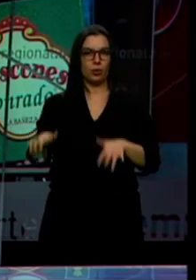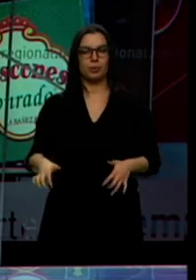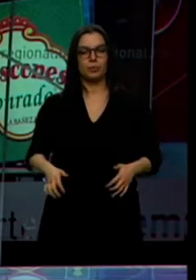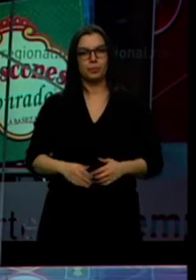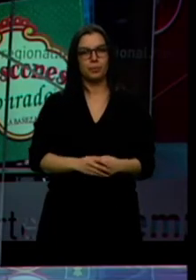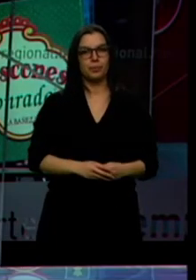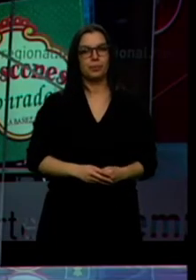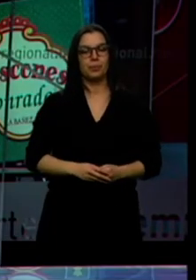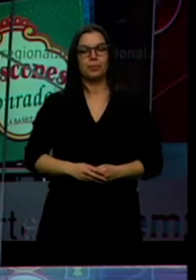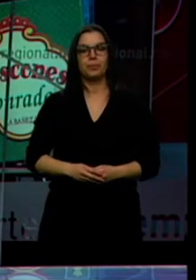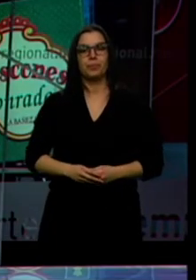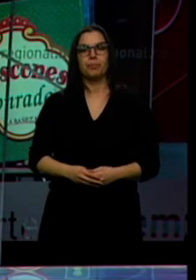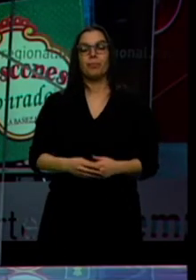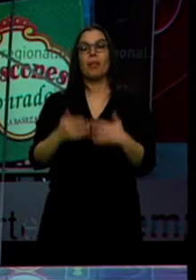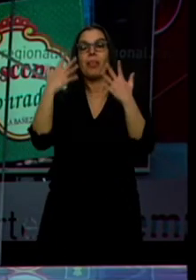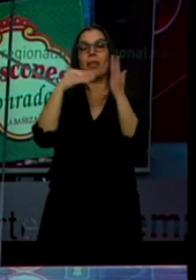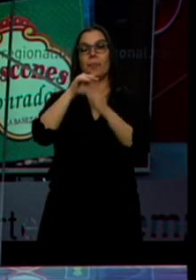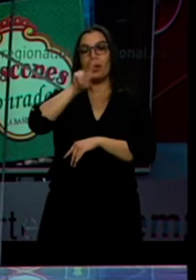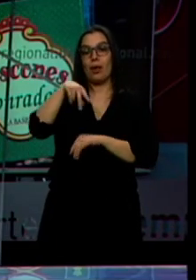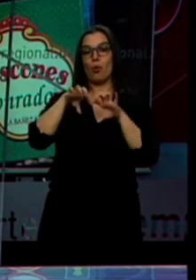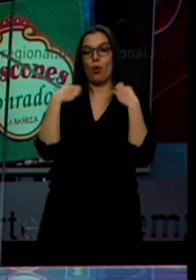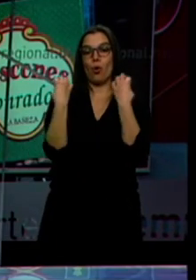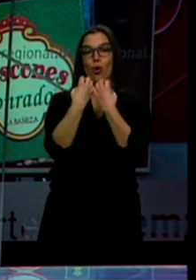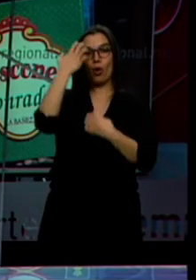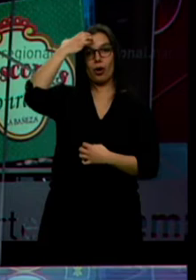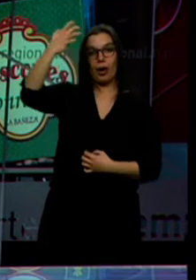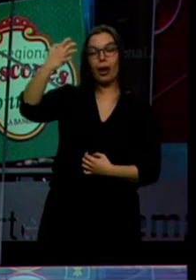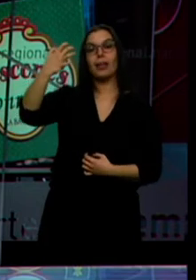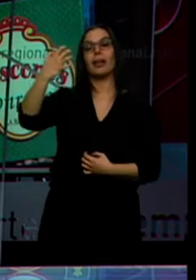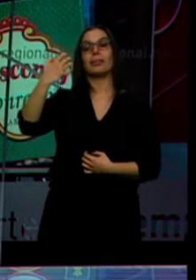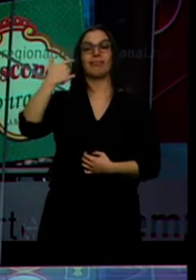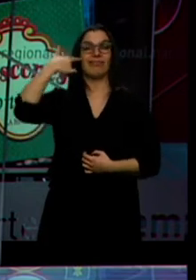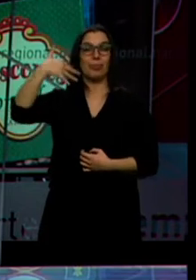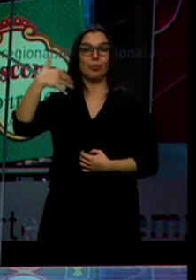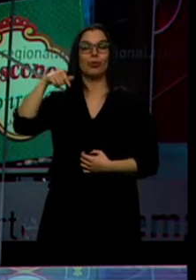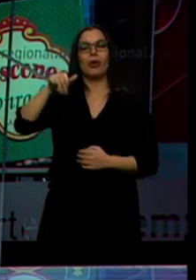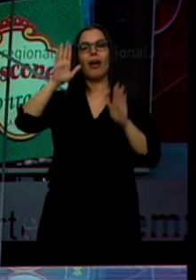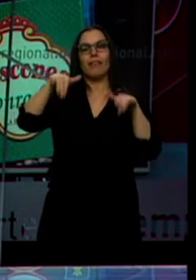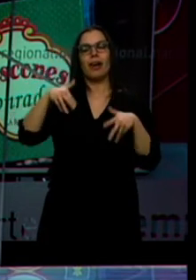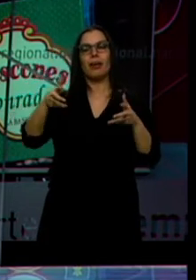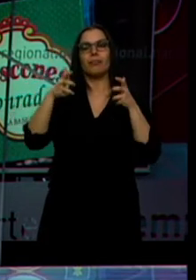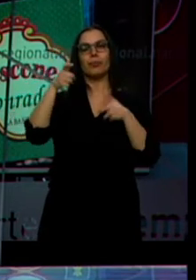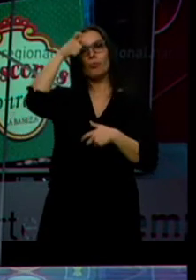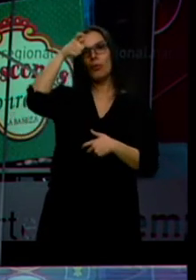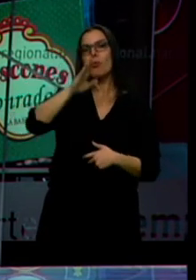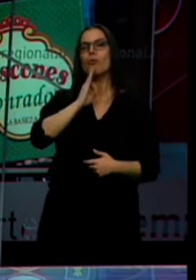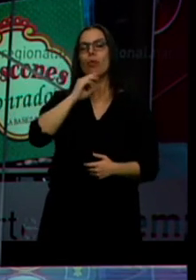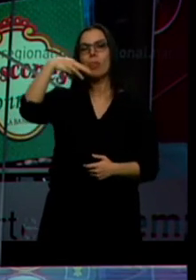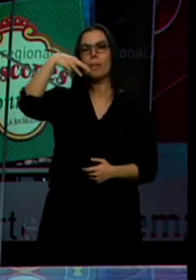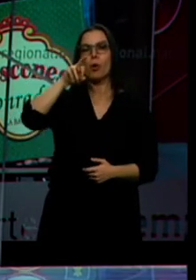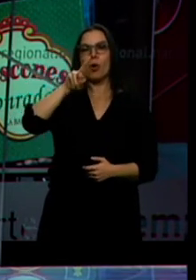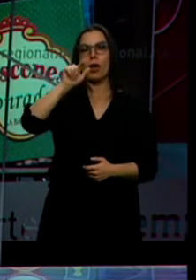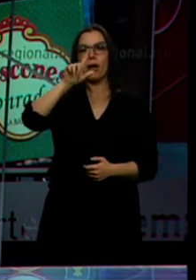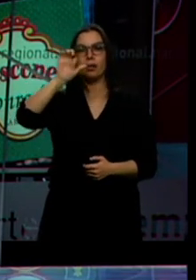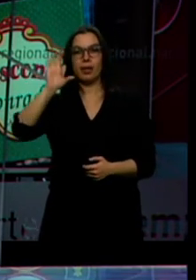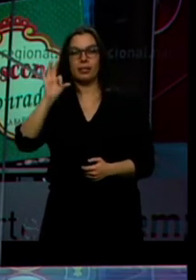Los 10.000 euros del roscón de Reyes de la confitería Conrado de la Bañeza han viajado hasta Morales del Vino, en Zamora. Un premio que ha alegrado a una familia a la que